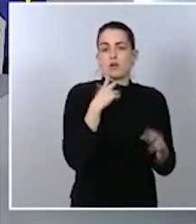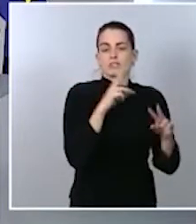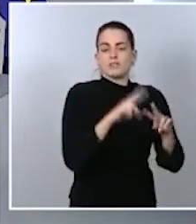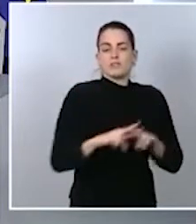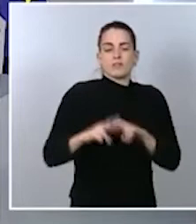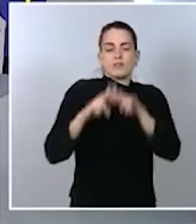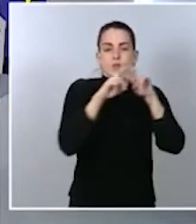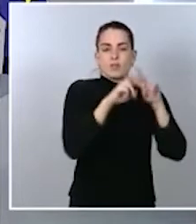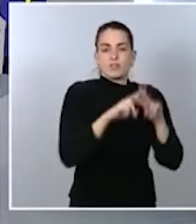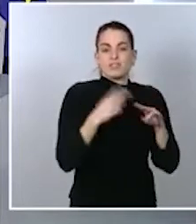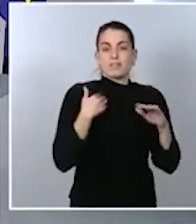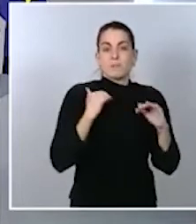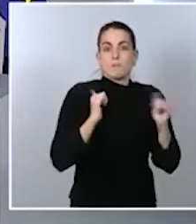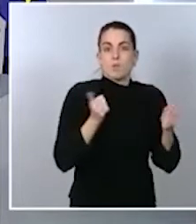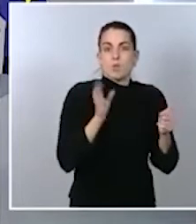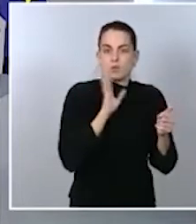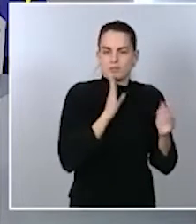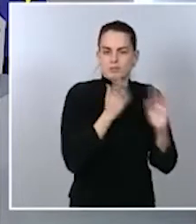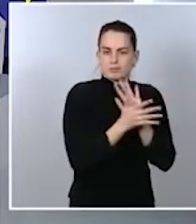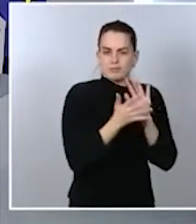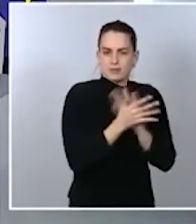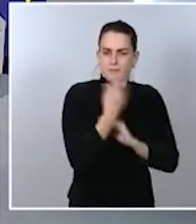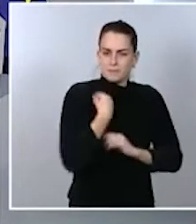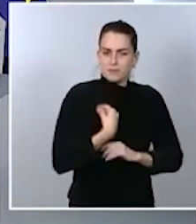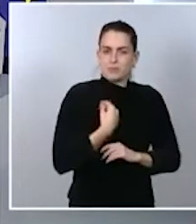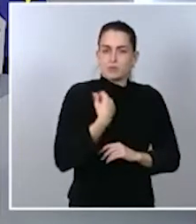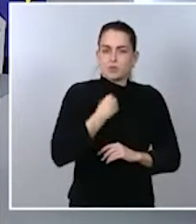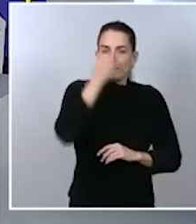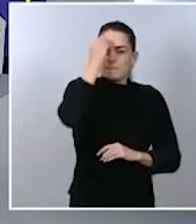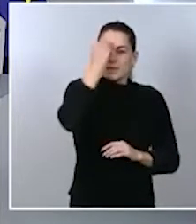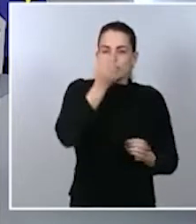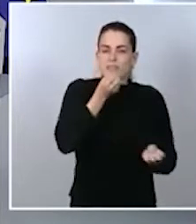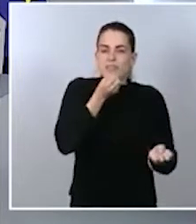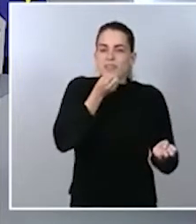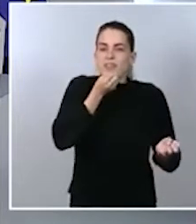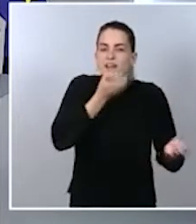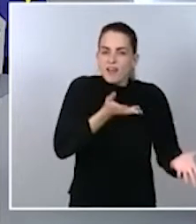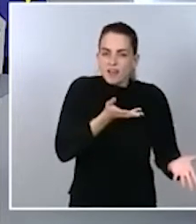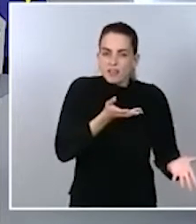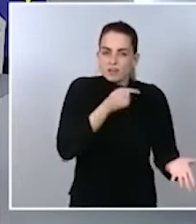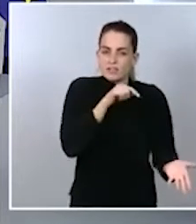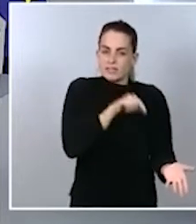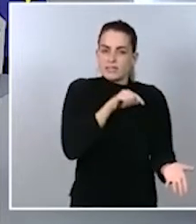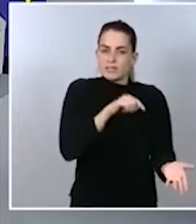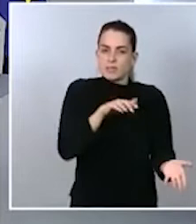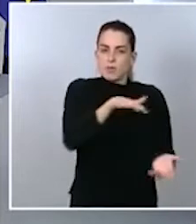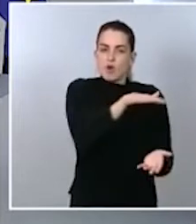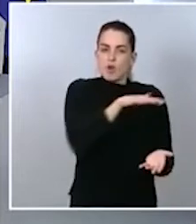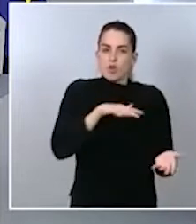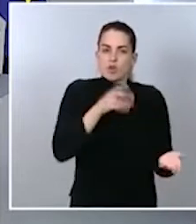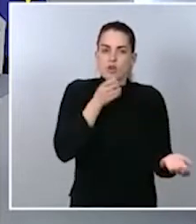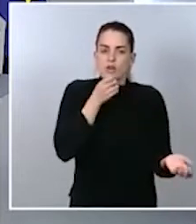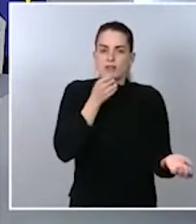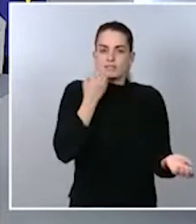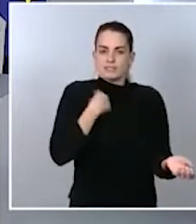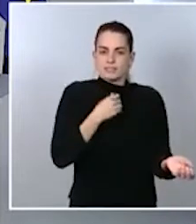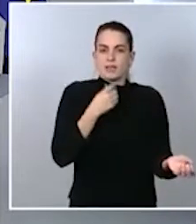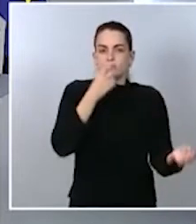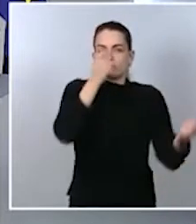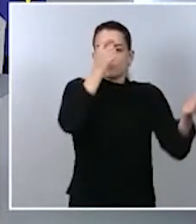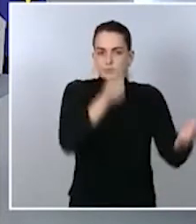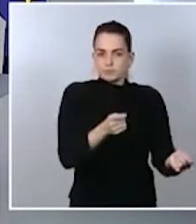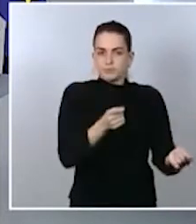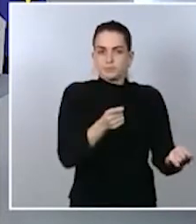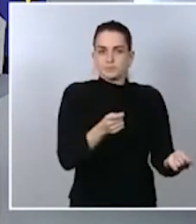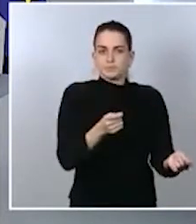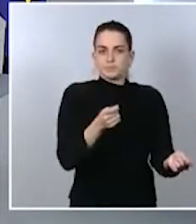pero usted cree que esa declaración de zona catastrófica en Madrid es excesiva viendo los